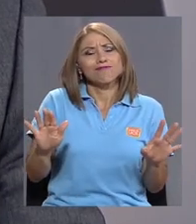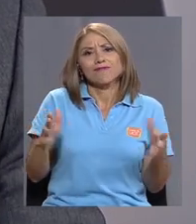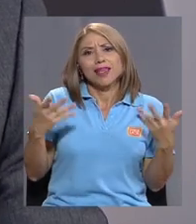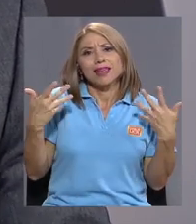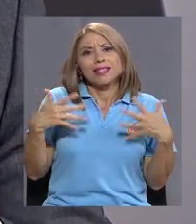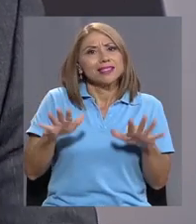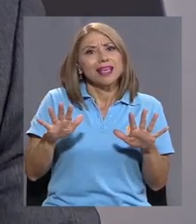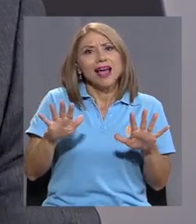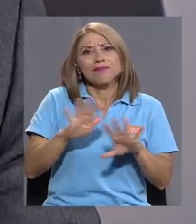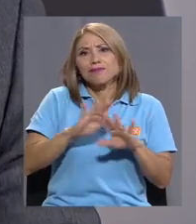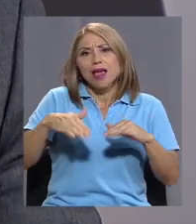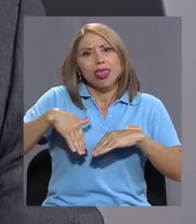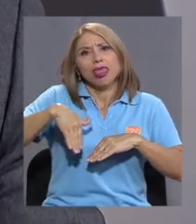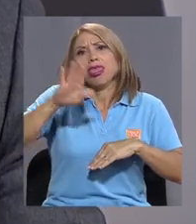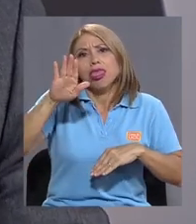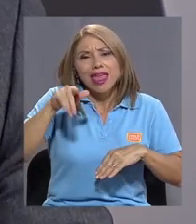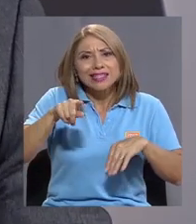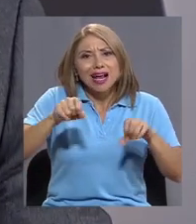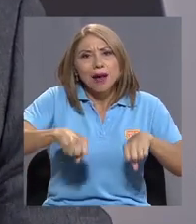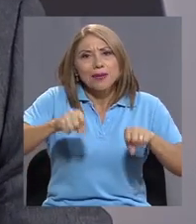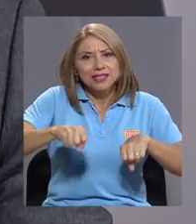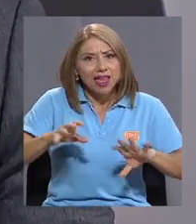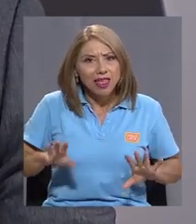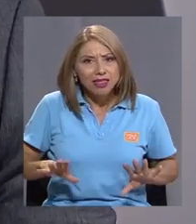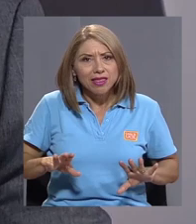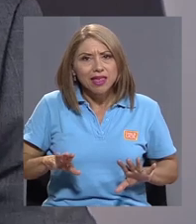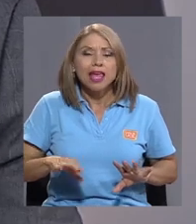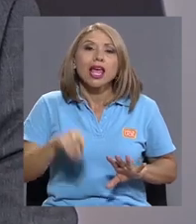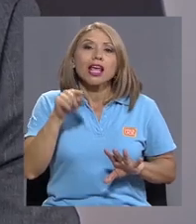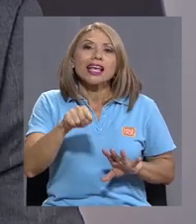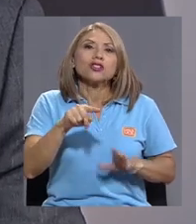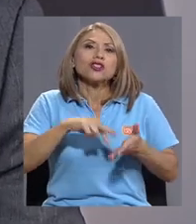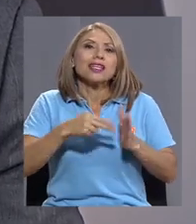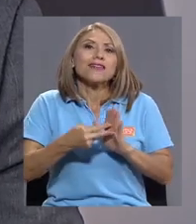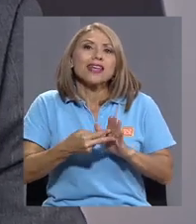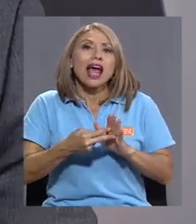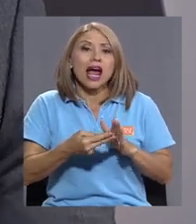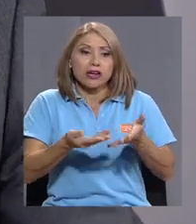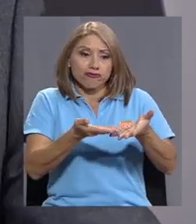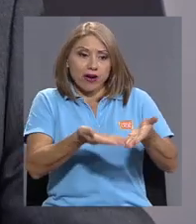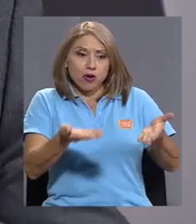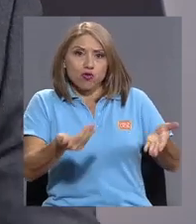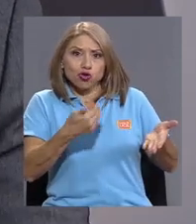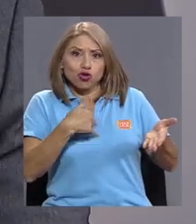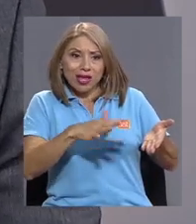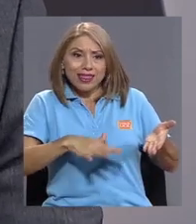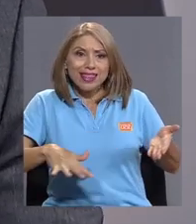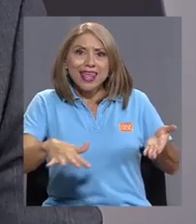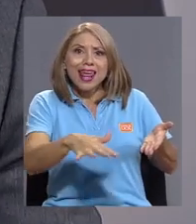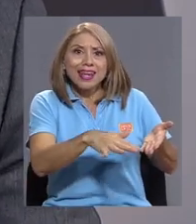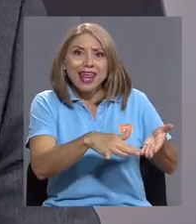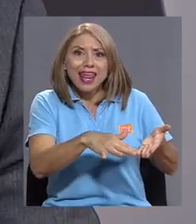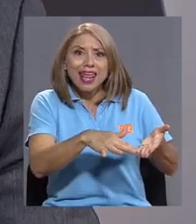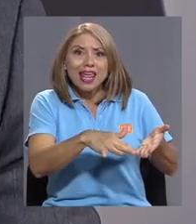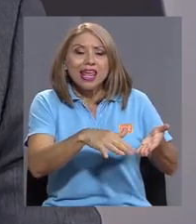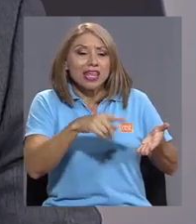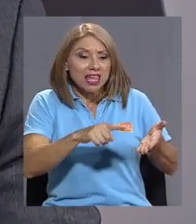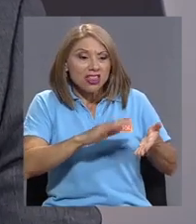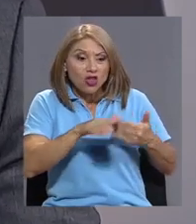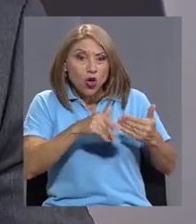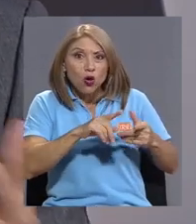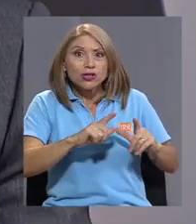esa biocapacidad que tiene, que es la capacidad, los recursos que tiene disponible y la velocidad en que tratan los residuos,